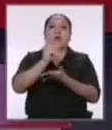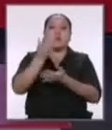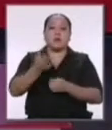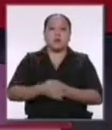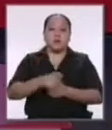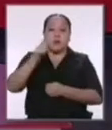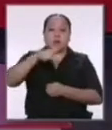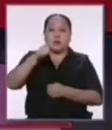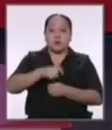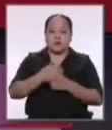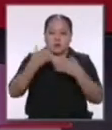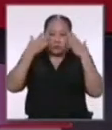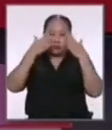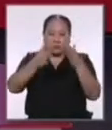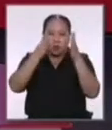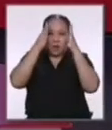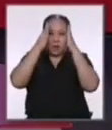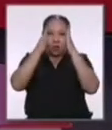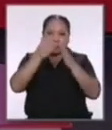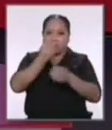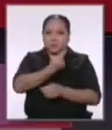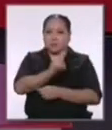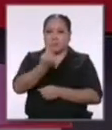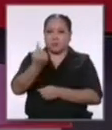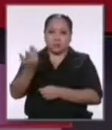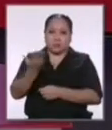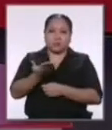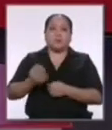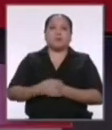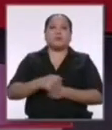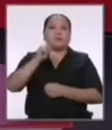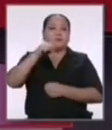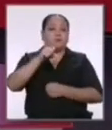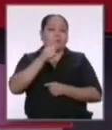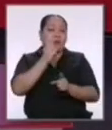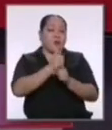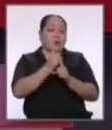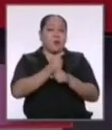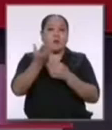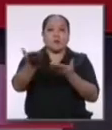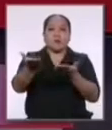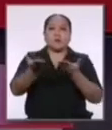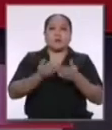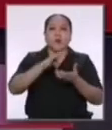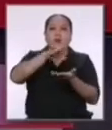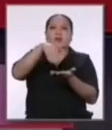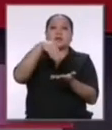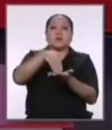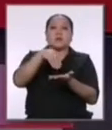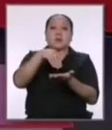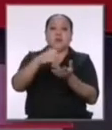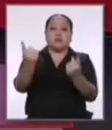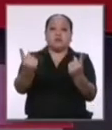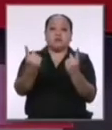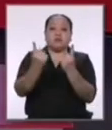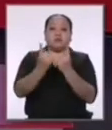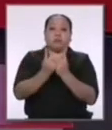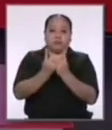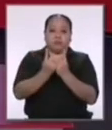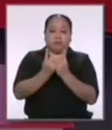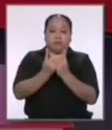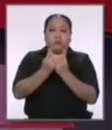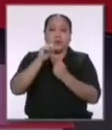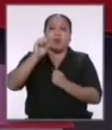que requiere sin duda mucha atención por parte de los candidatos. Efectivamente vamos a invitar al centro del estudio